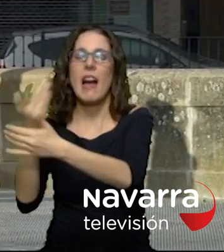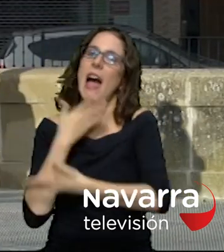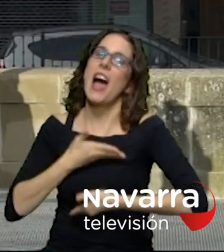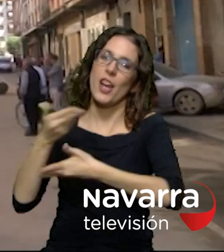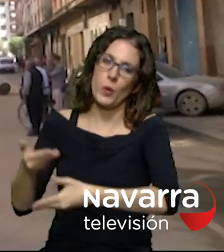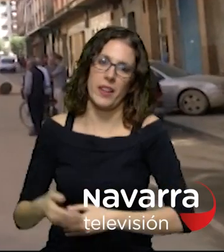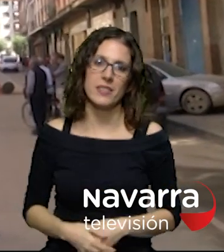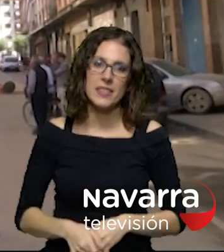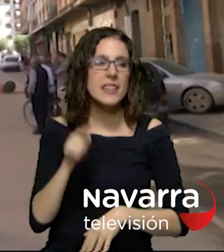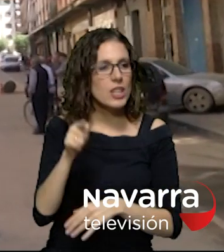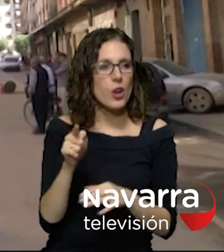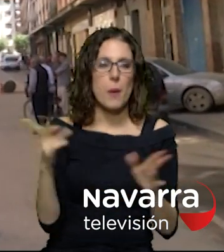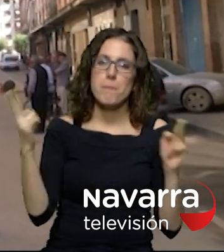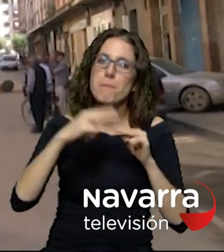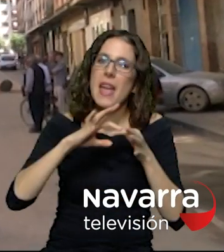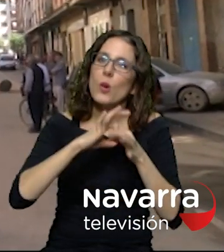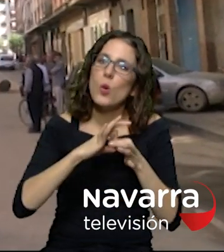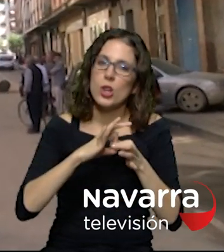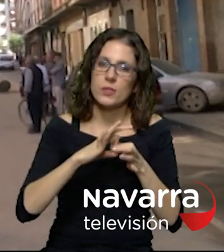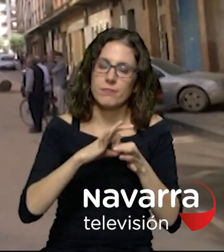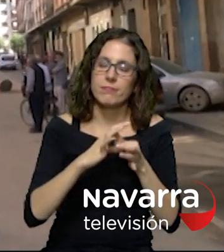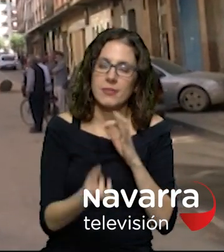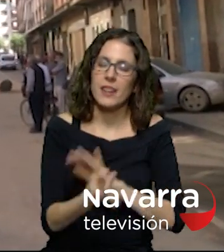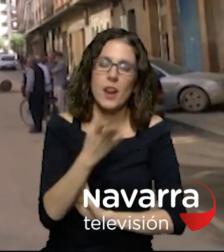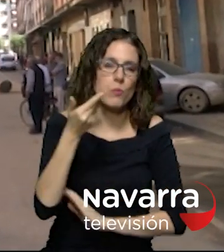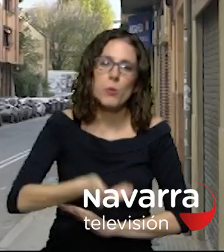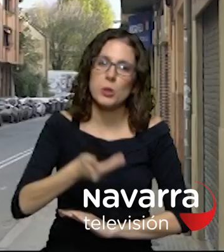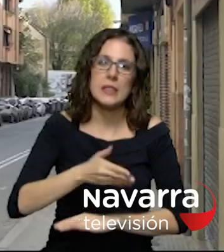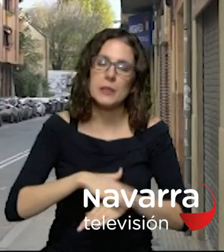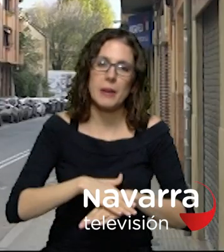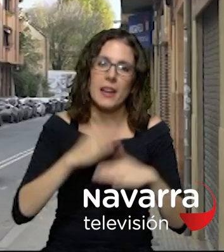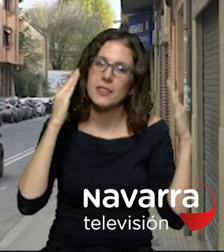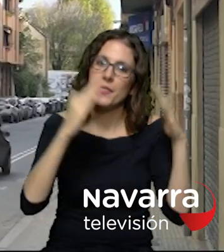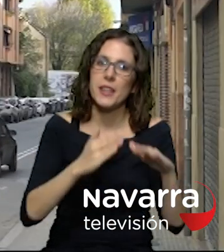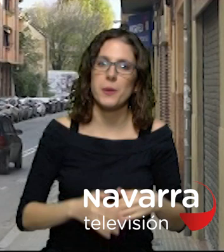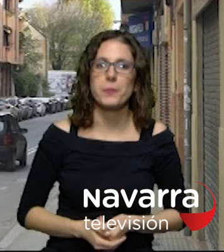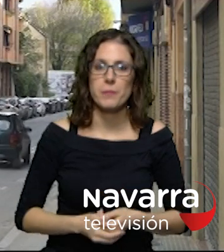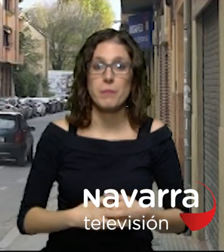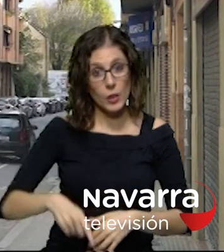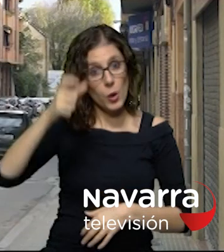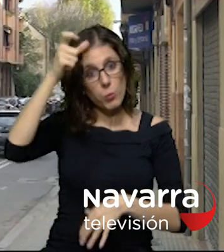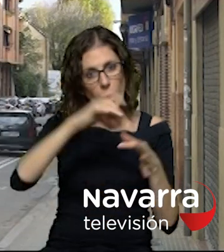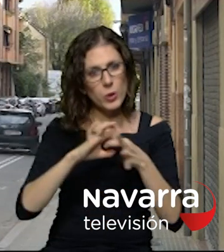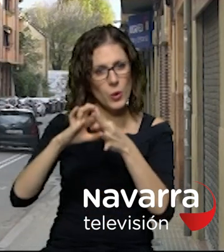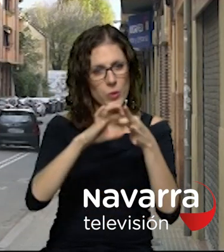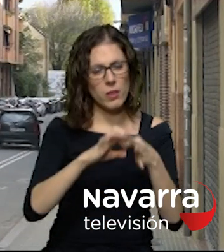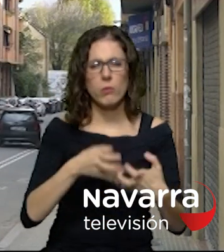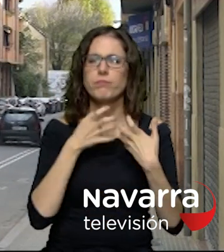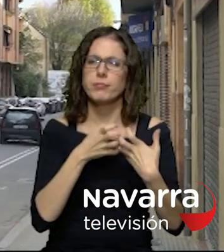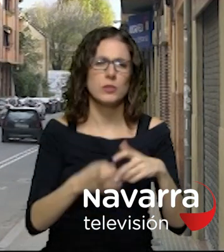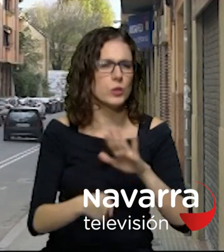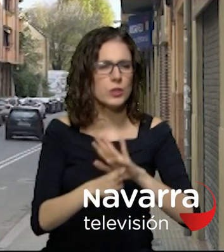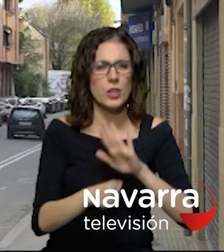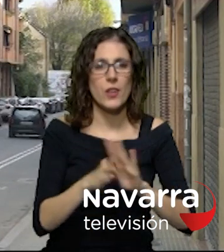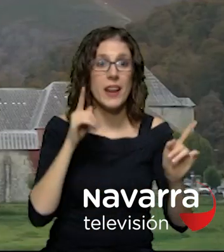luego crea unos vínculos de unión que es muy importante para Tafaya Un pueblo unido que sigue luchando por recuperar la normalidad